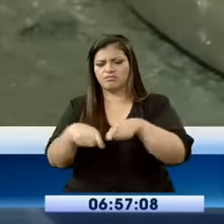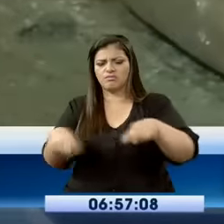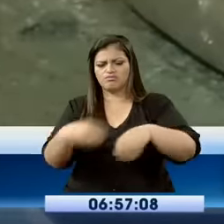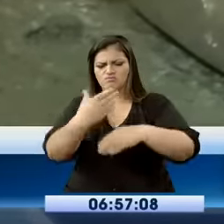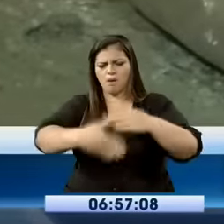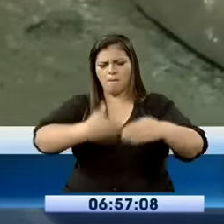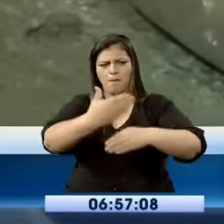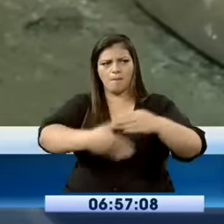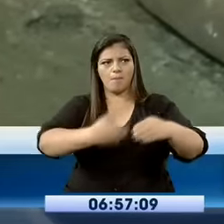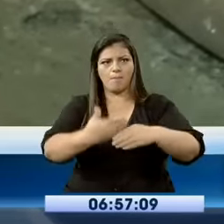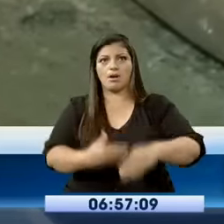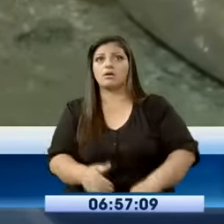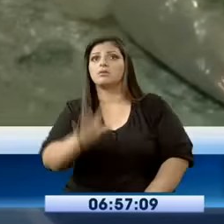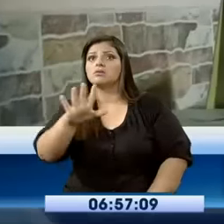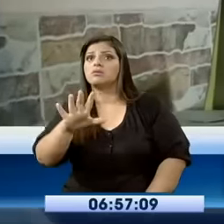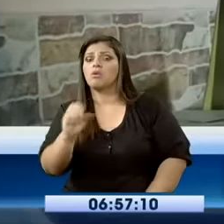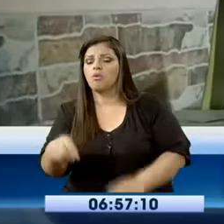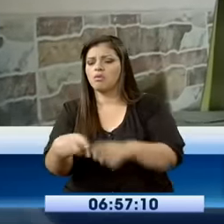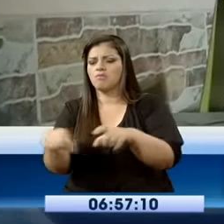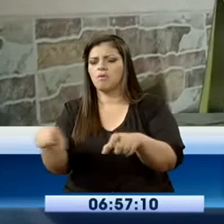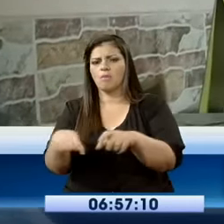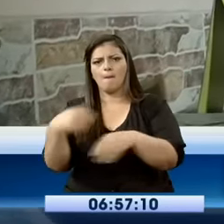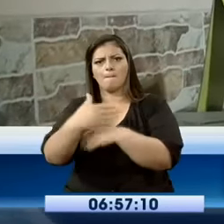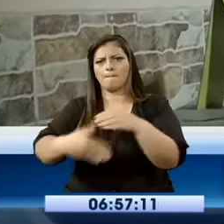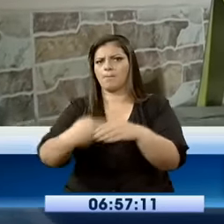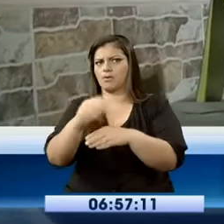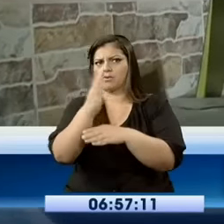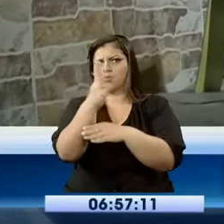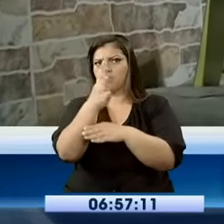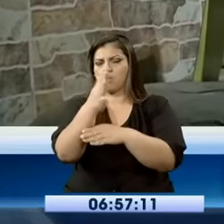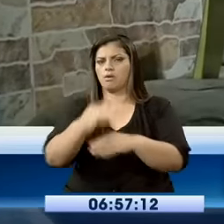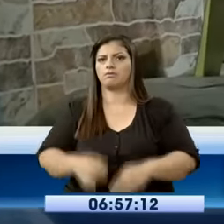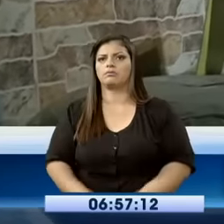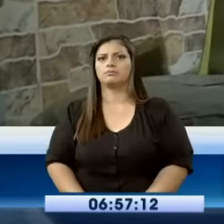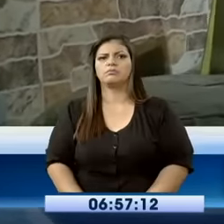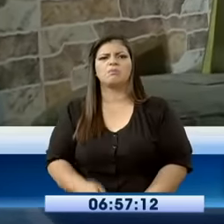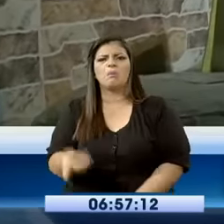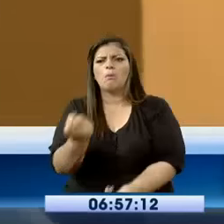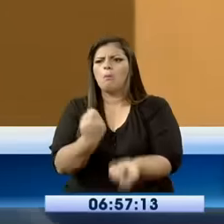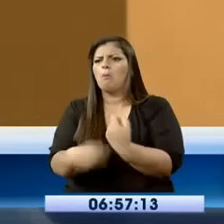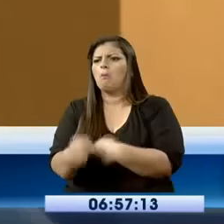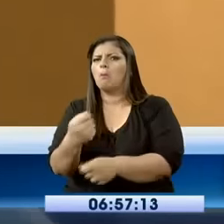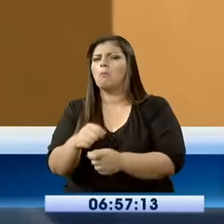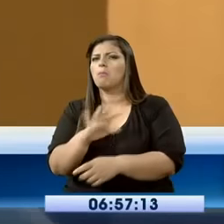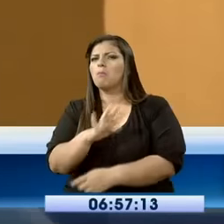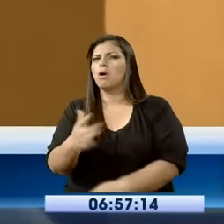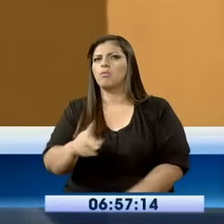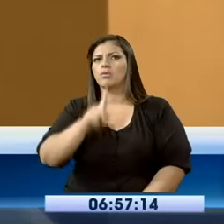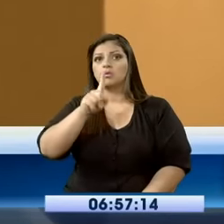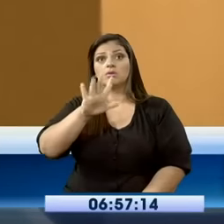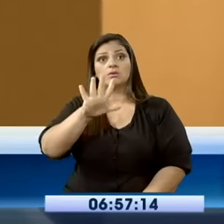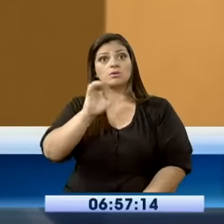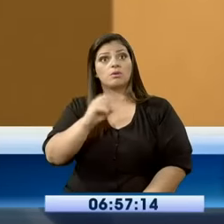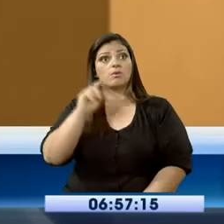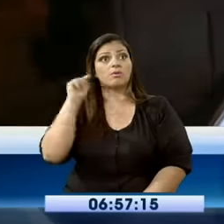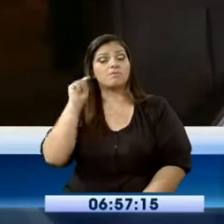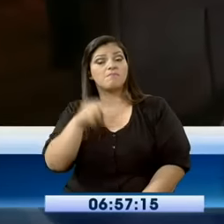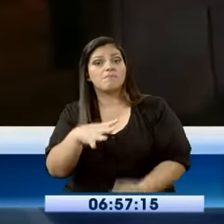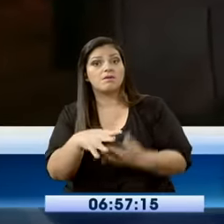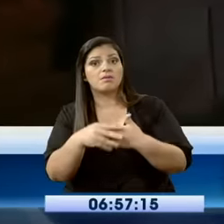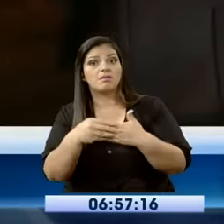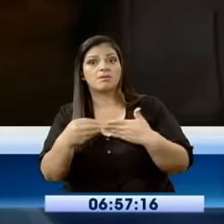restantes no. El valor de la sustancia dentro del territorio nacional sobrepasa los 150 mil dólares.